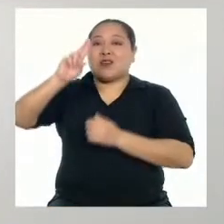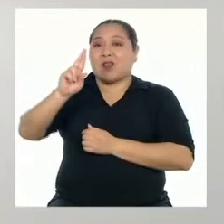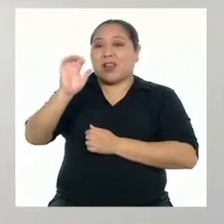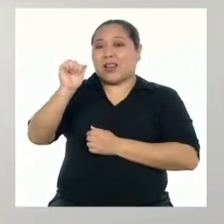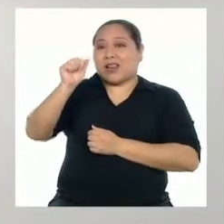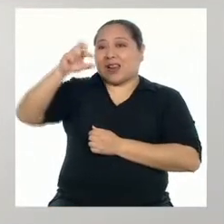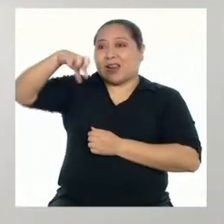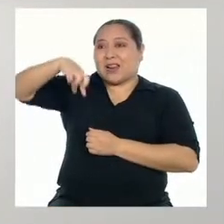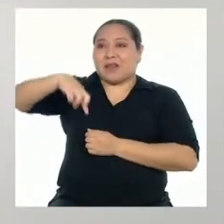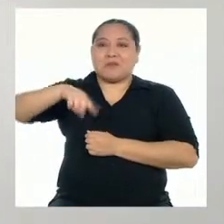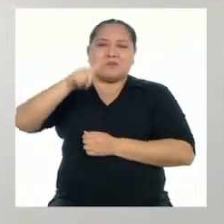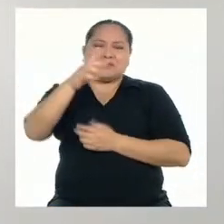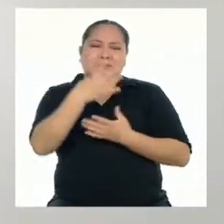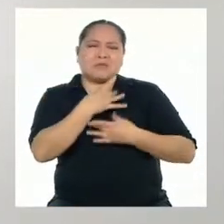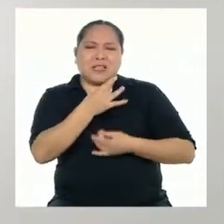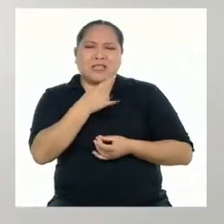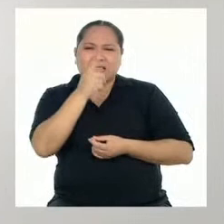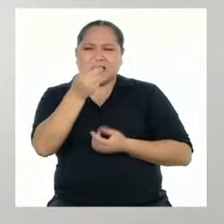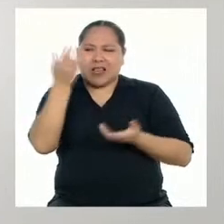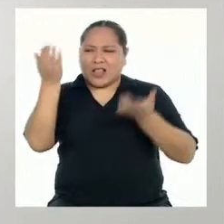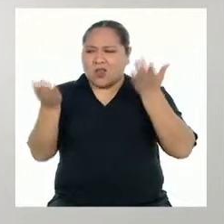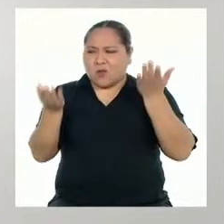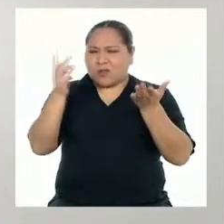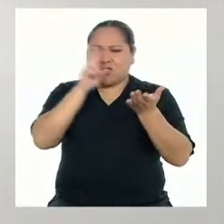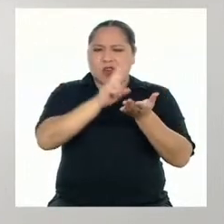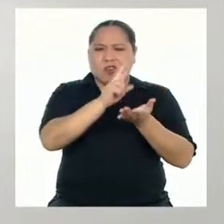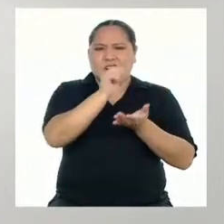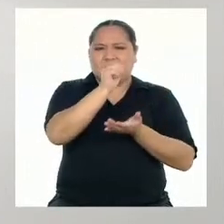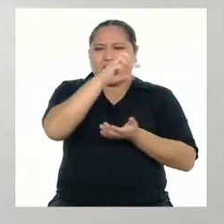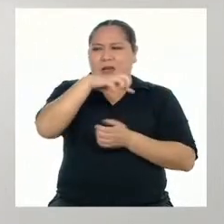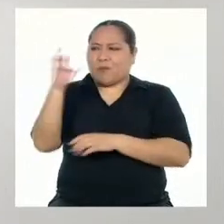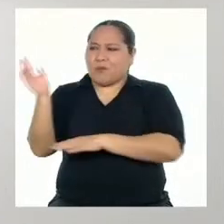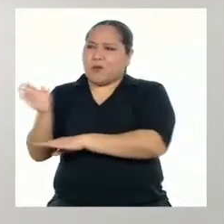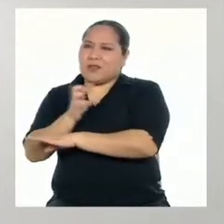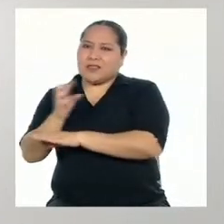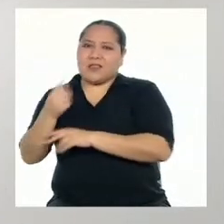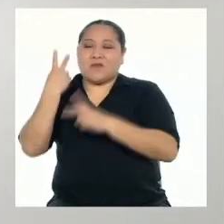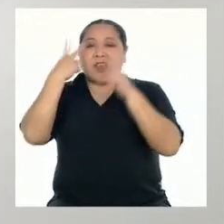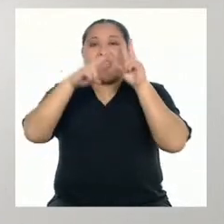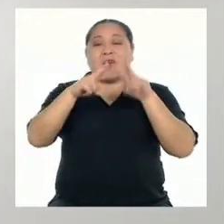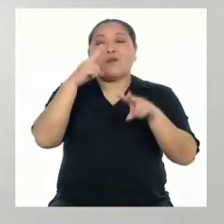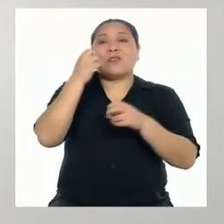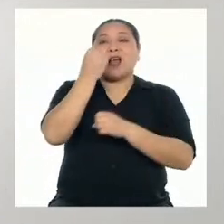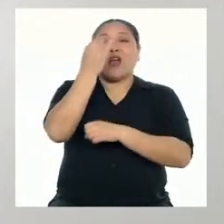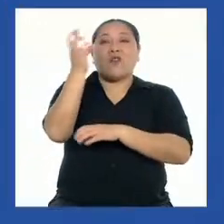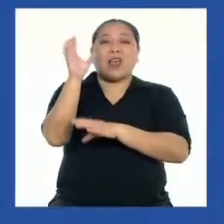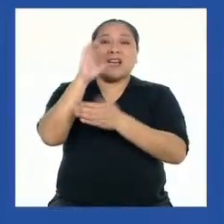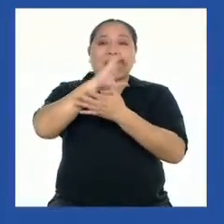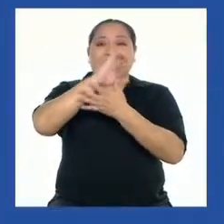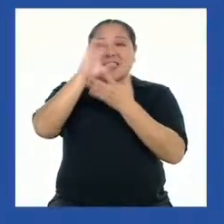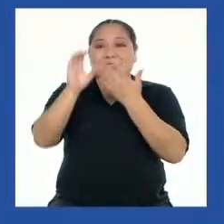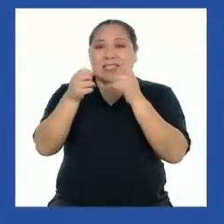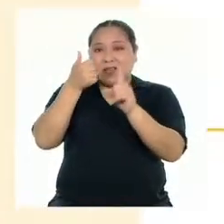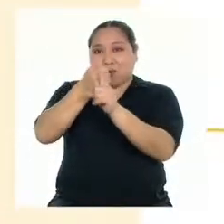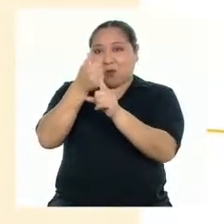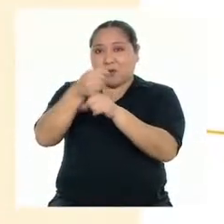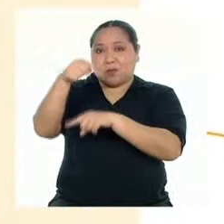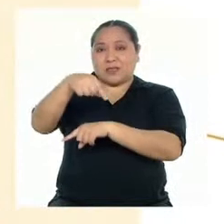interesante el símil que haces, Rodrigo. Veamos algunas características de la poesía.